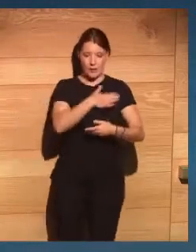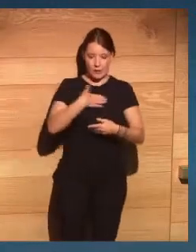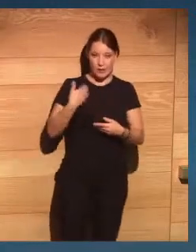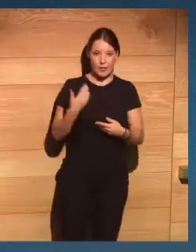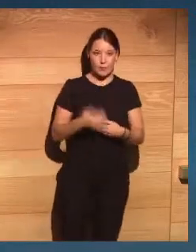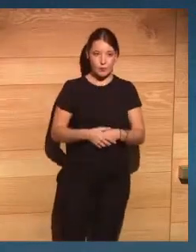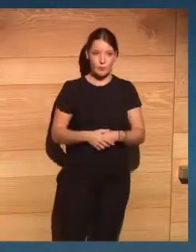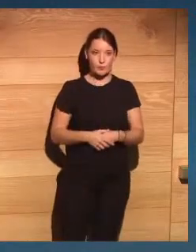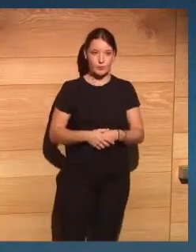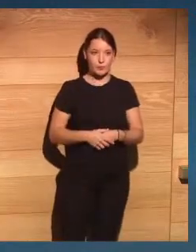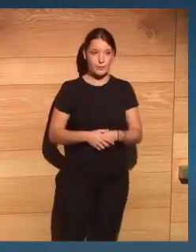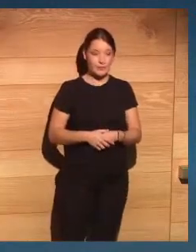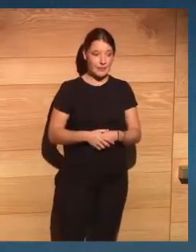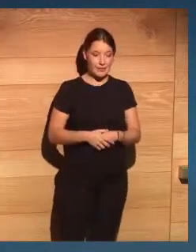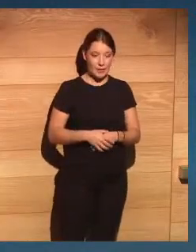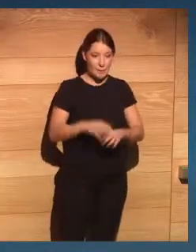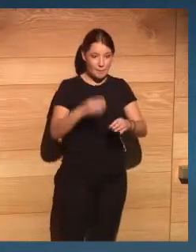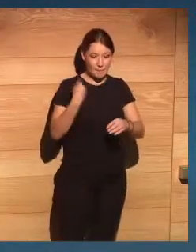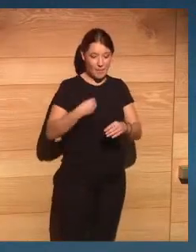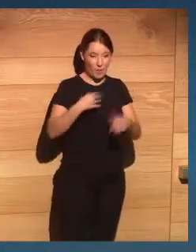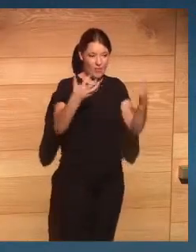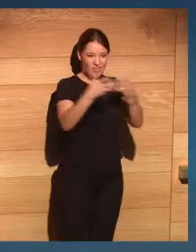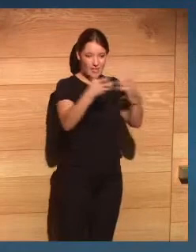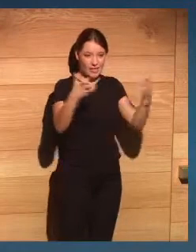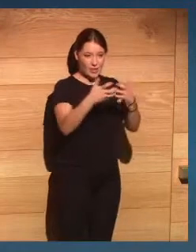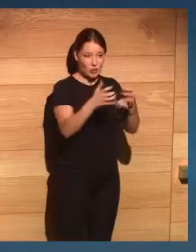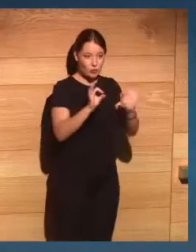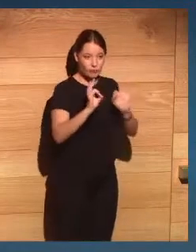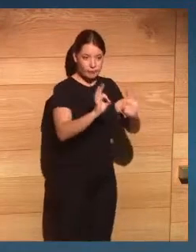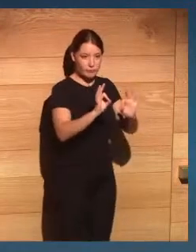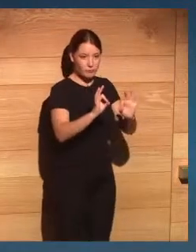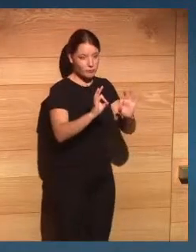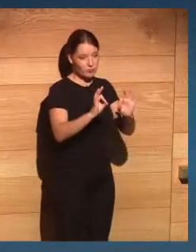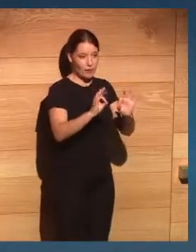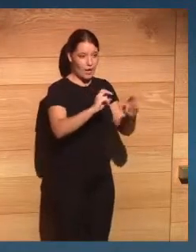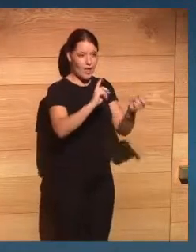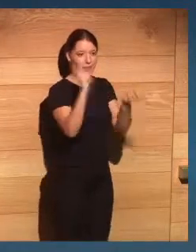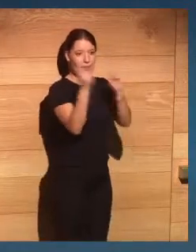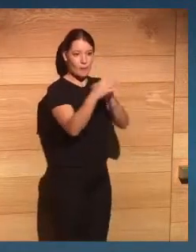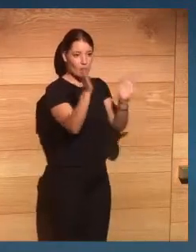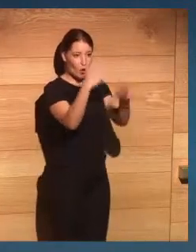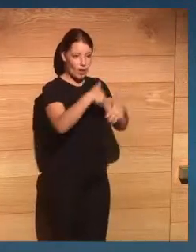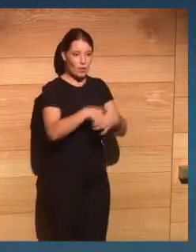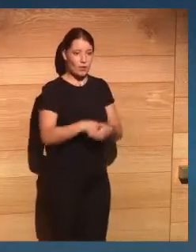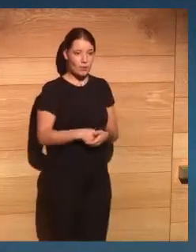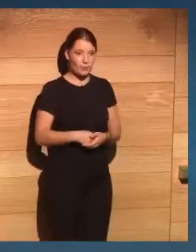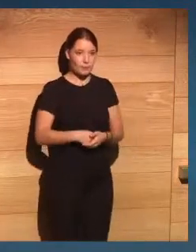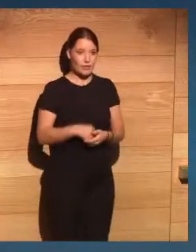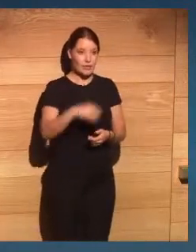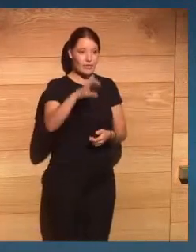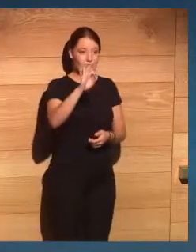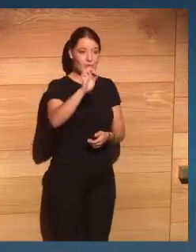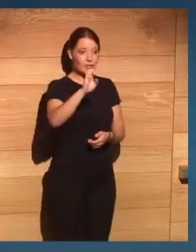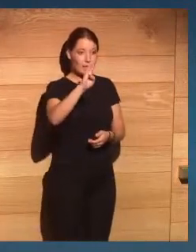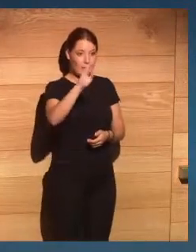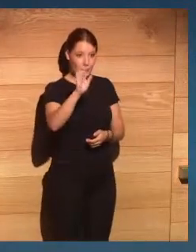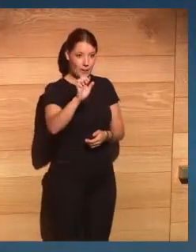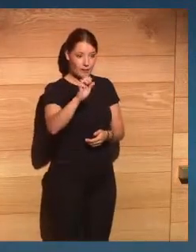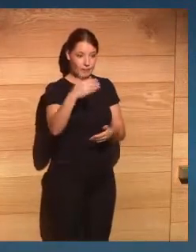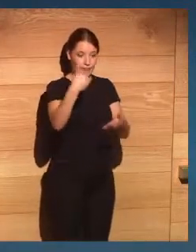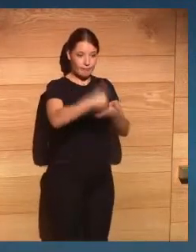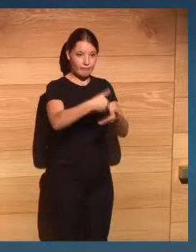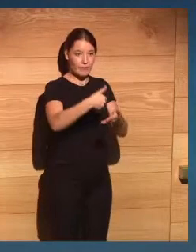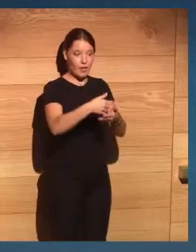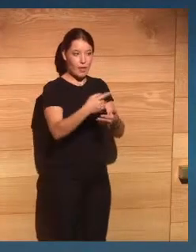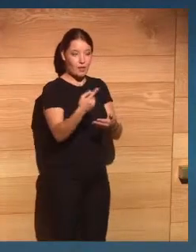íntegramente los textos que ellos nos han mandado no hemos hecho ninguna interpretación que han hecho desde el SEPE la Asociación